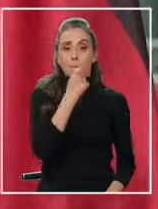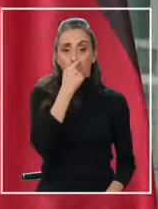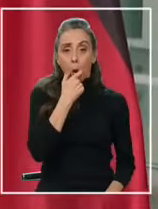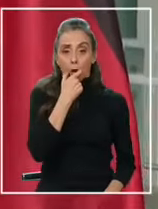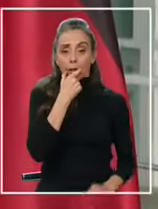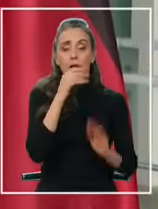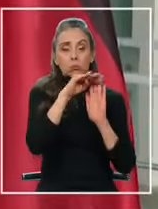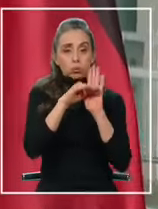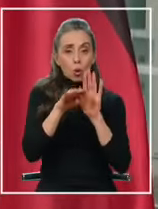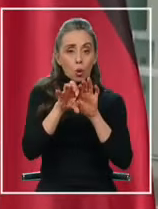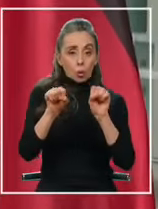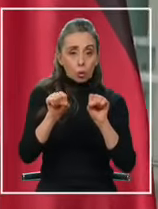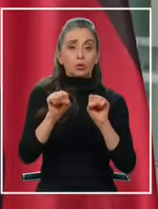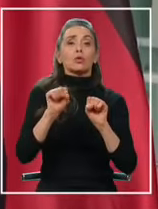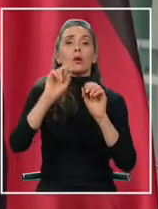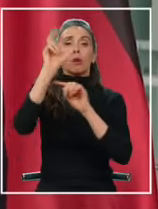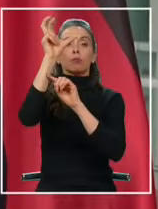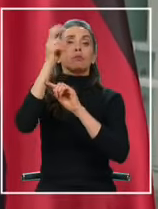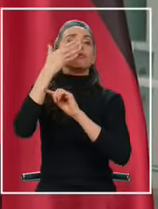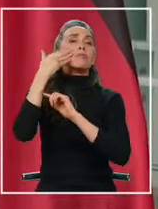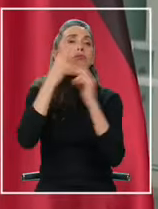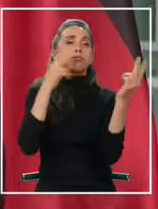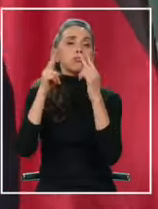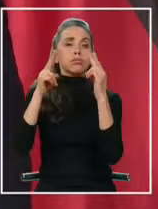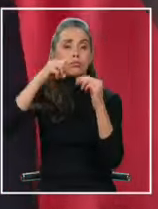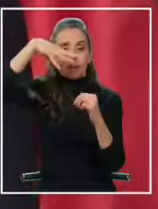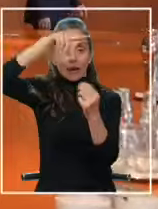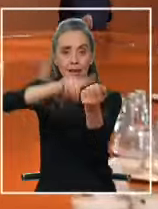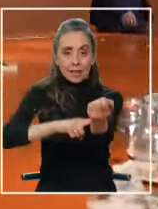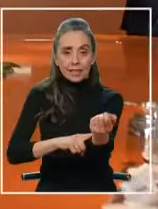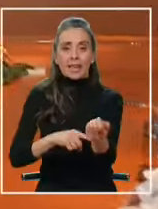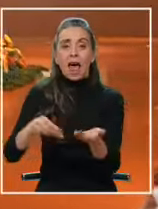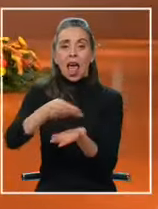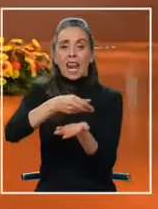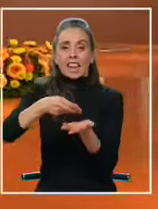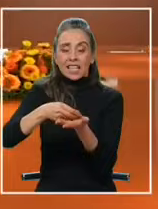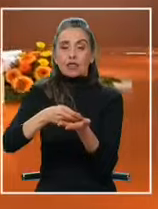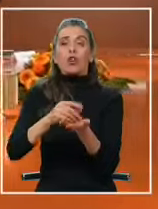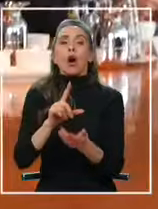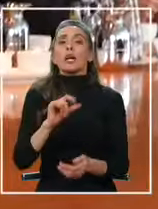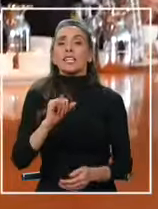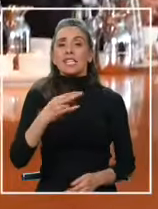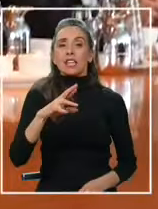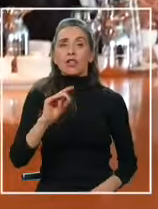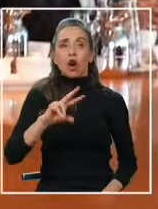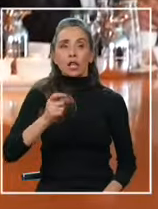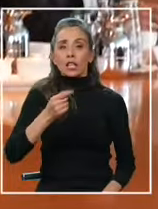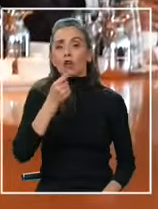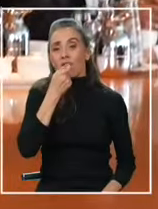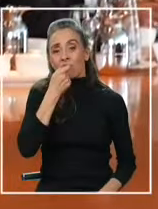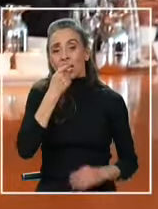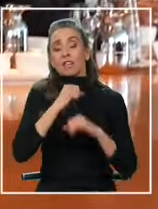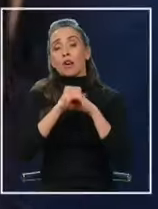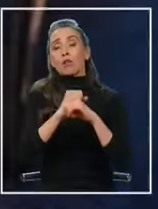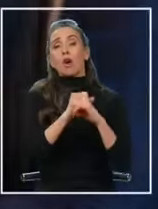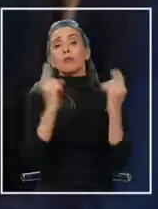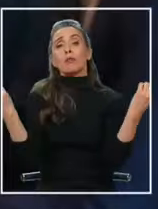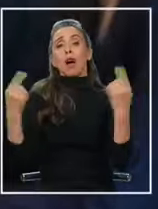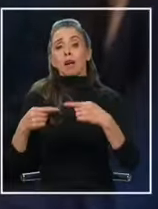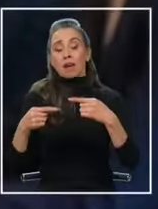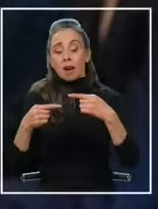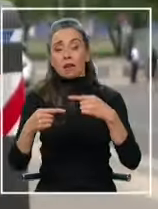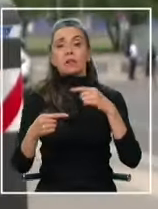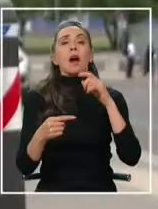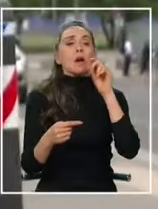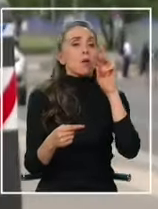conjunta en materia de energías limpias litio hidrógeno verde y condenaron las guerras de agresión entre Rusia y Ucrania y jamás Israel